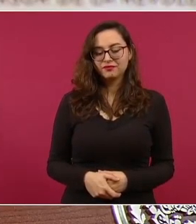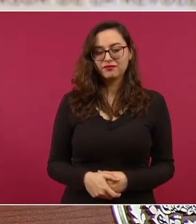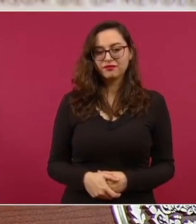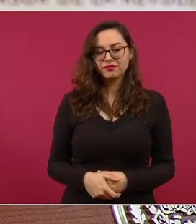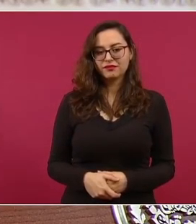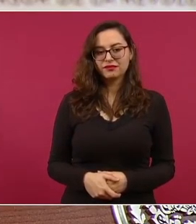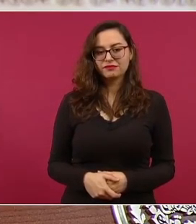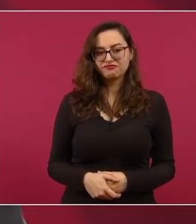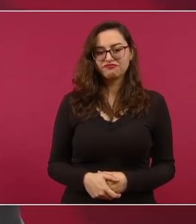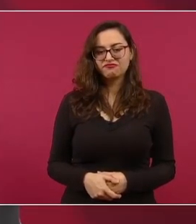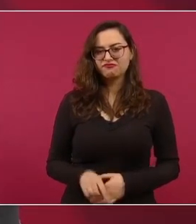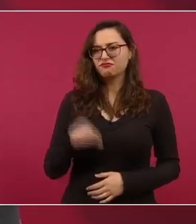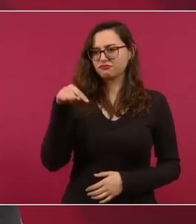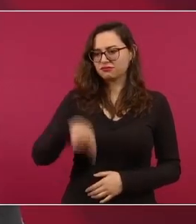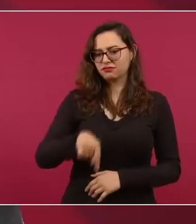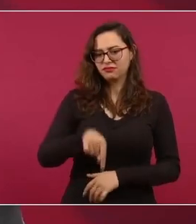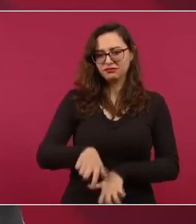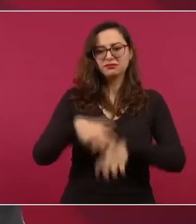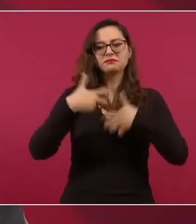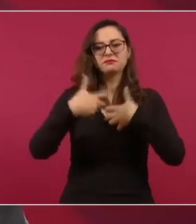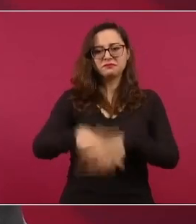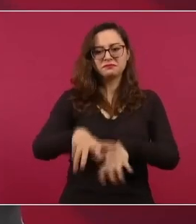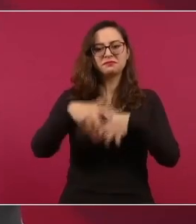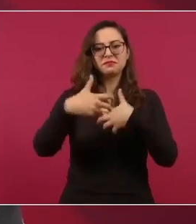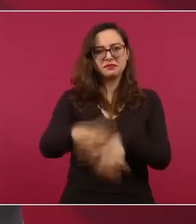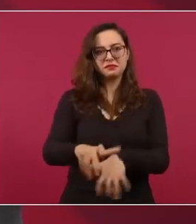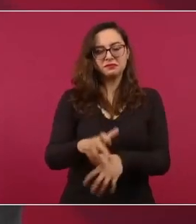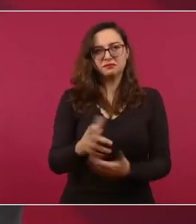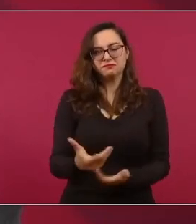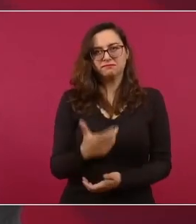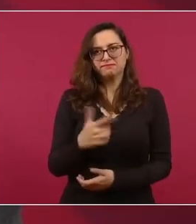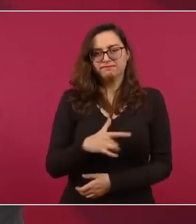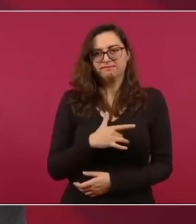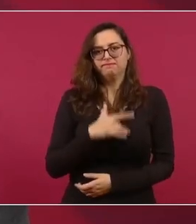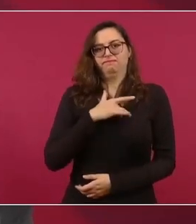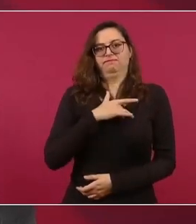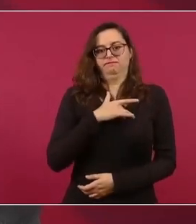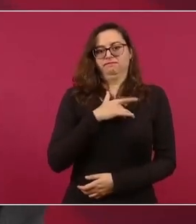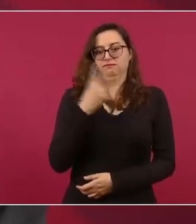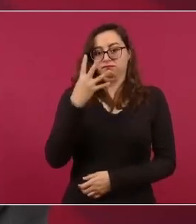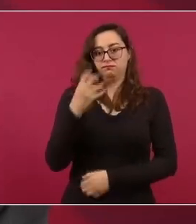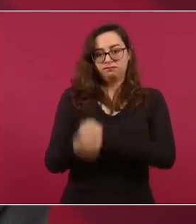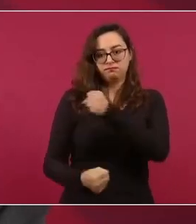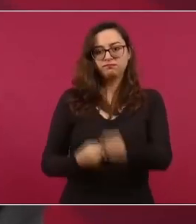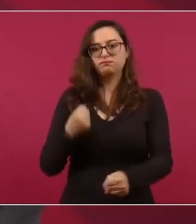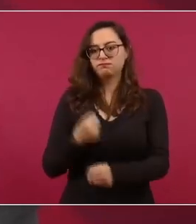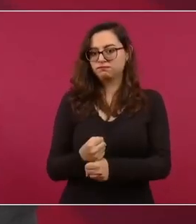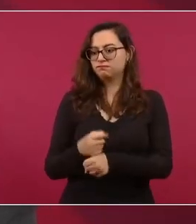Esta fue porque son cuatro años y